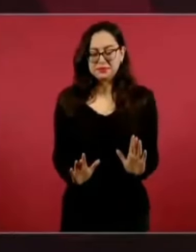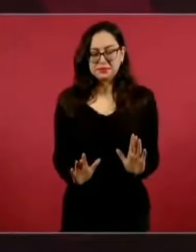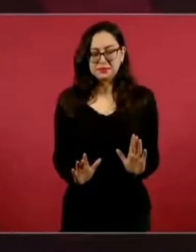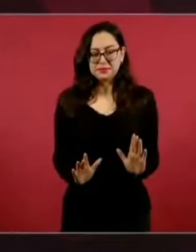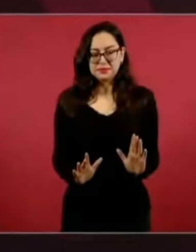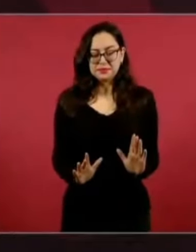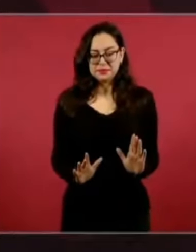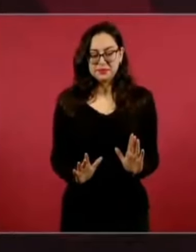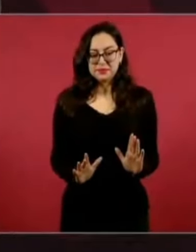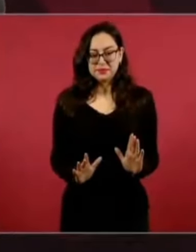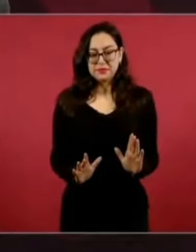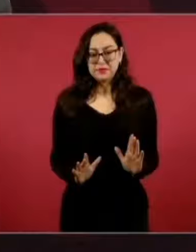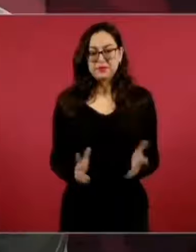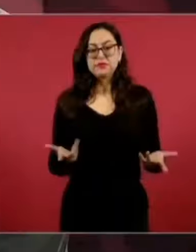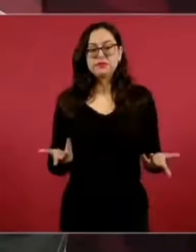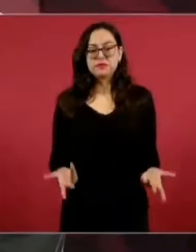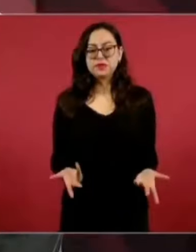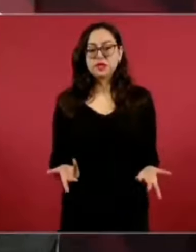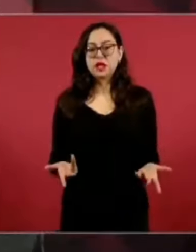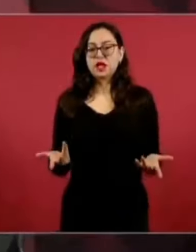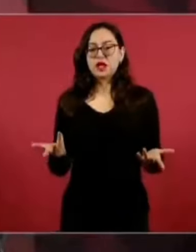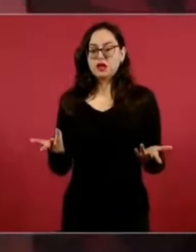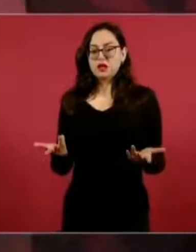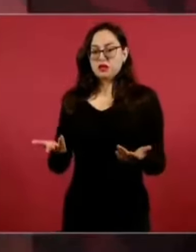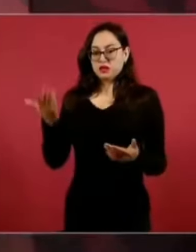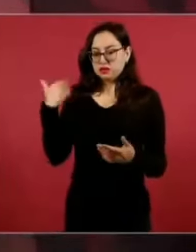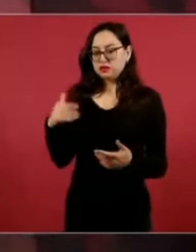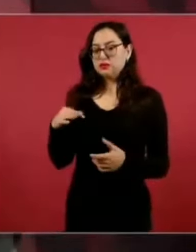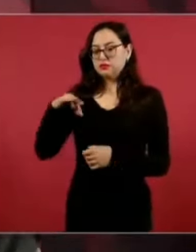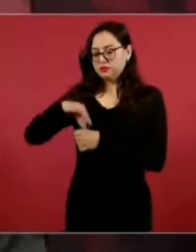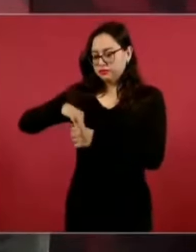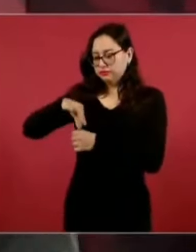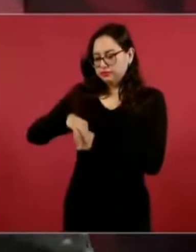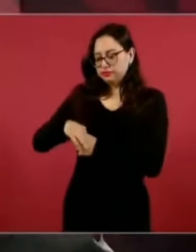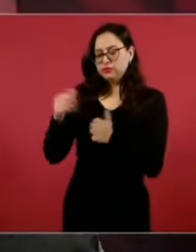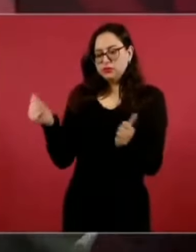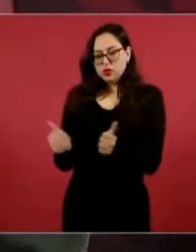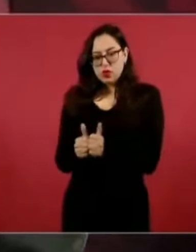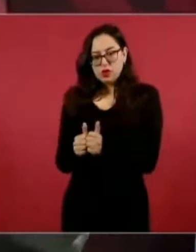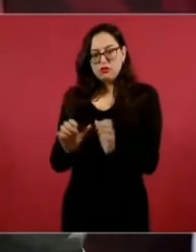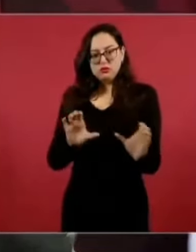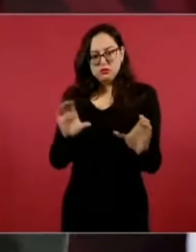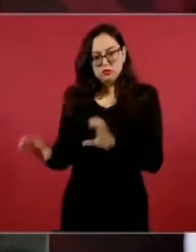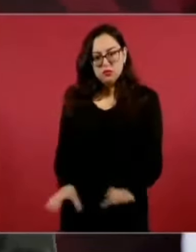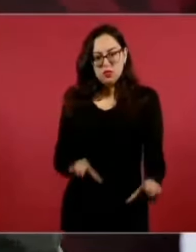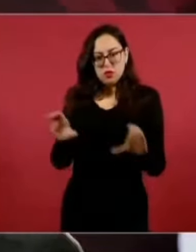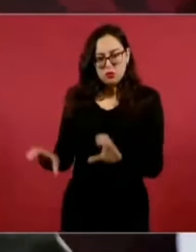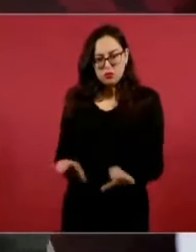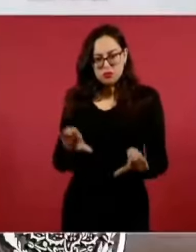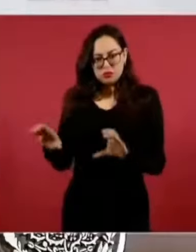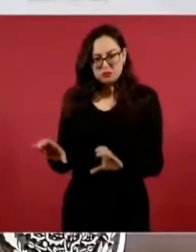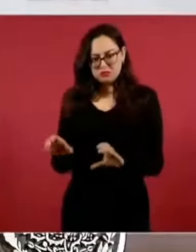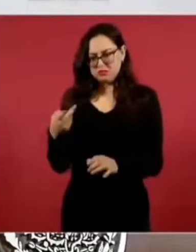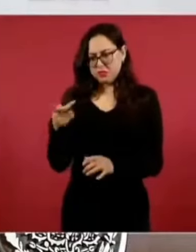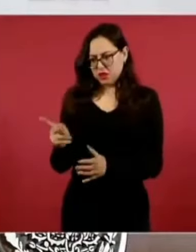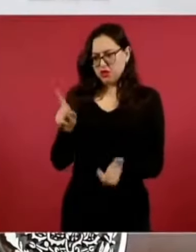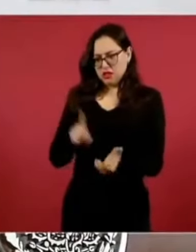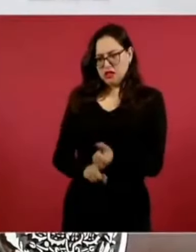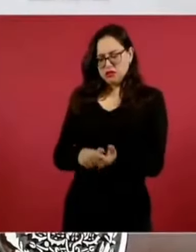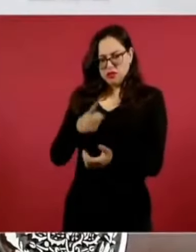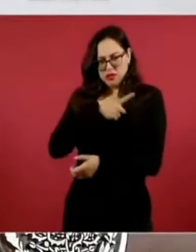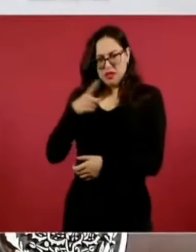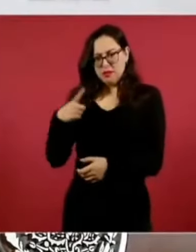se ha llevado a cabo de manera electrónica. Pienso que en el procedimiento